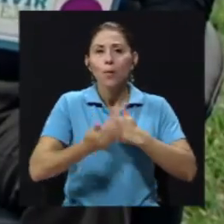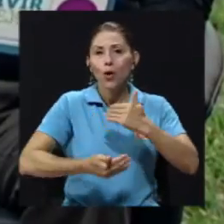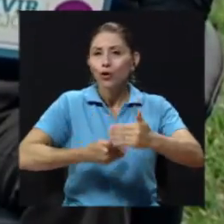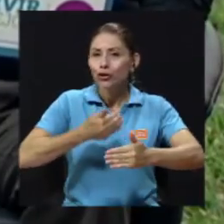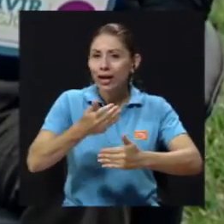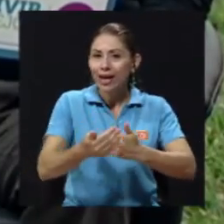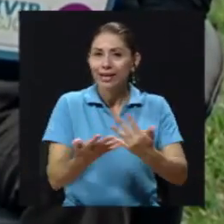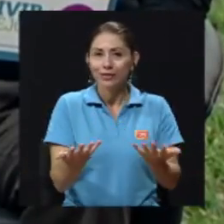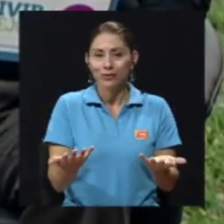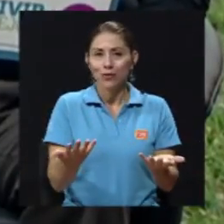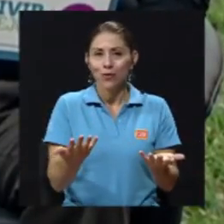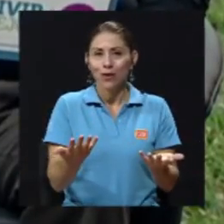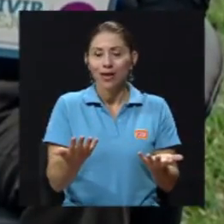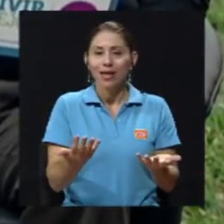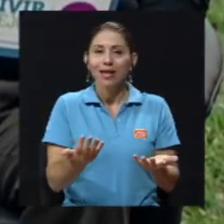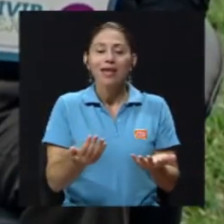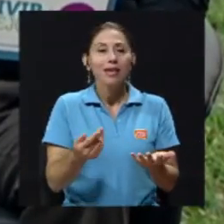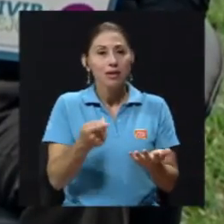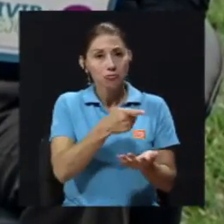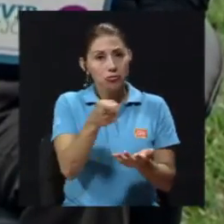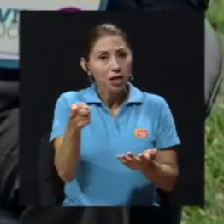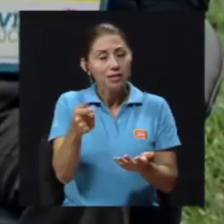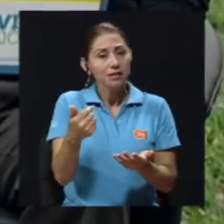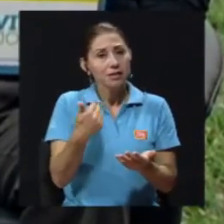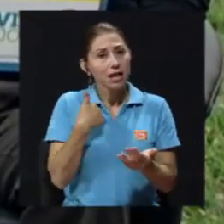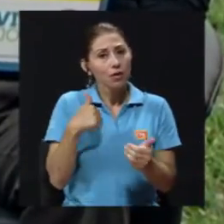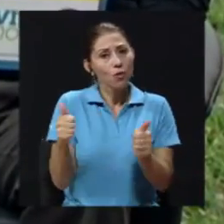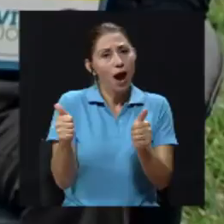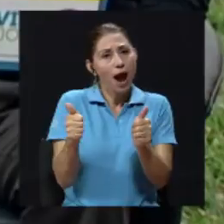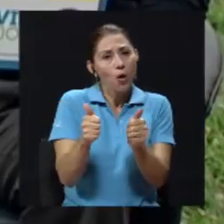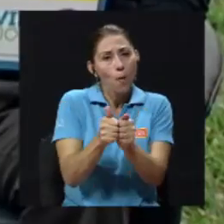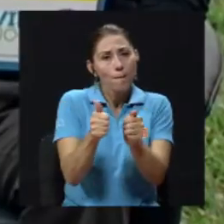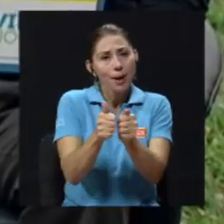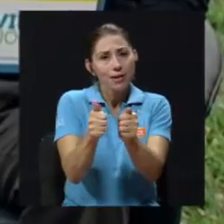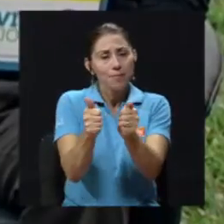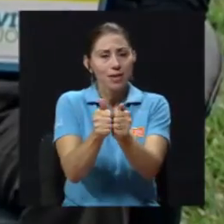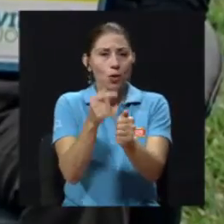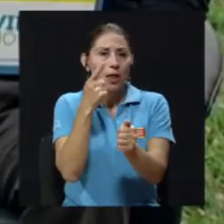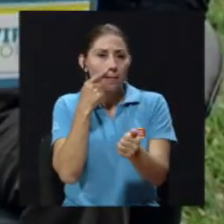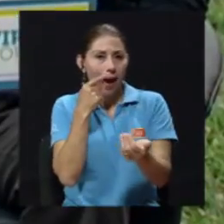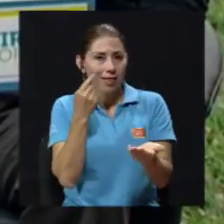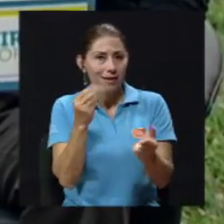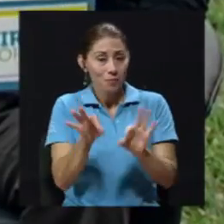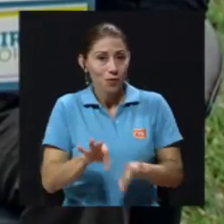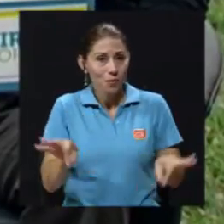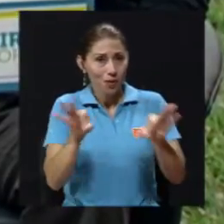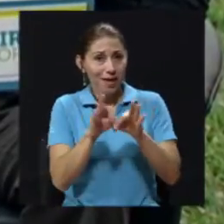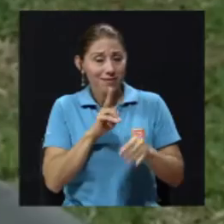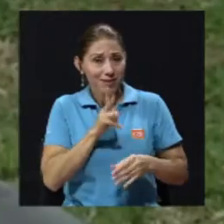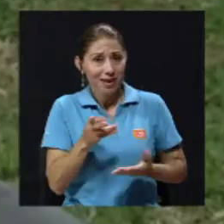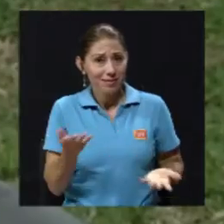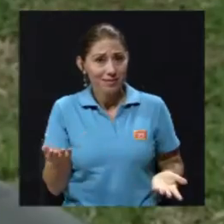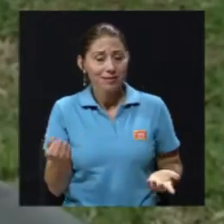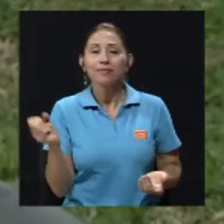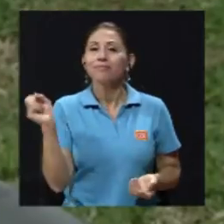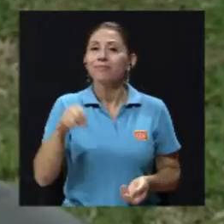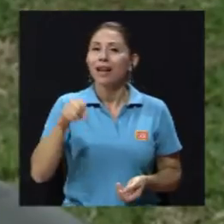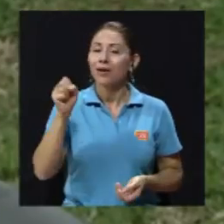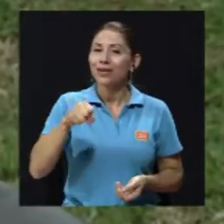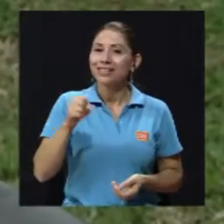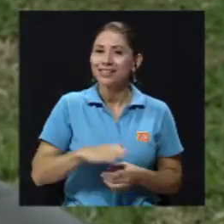proceso y que en esto tiene un acompañamiento muchas veces muy importante del padre, no sé si me equivoco. Claro que sí.